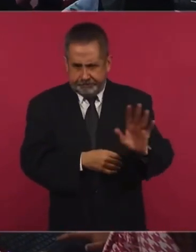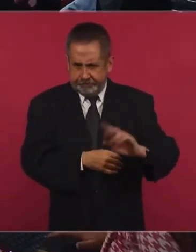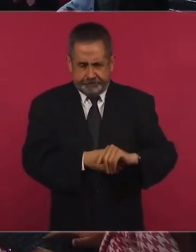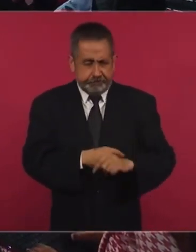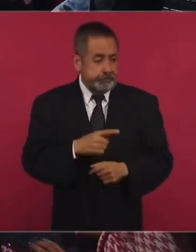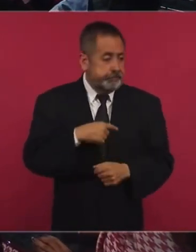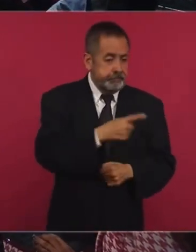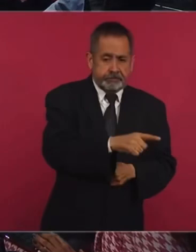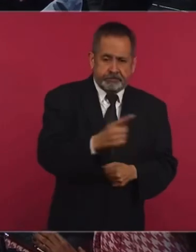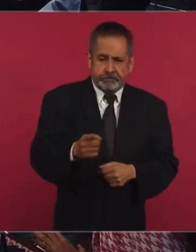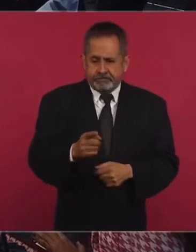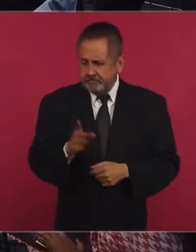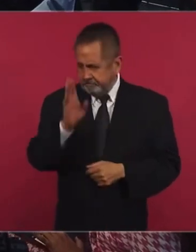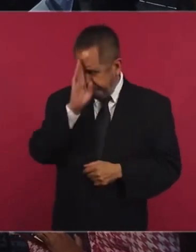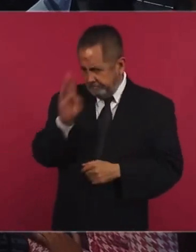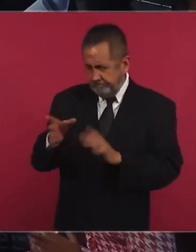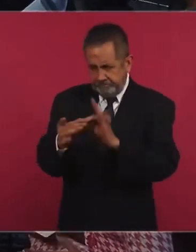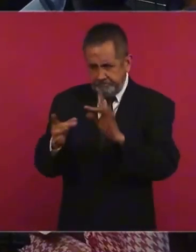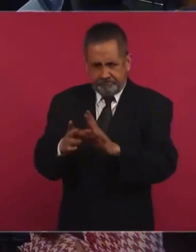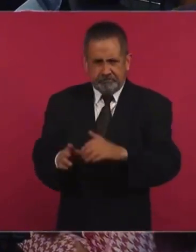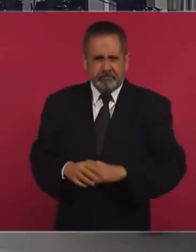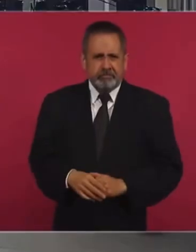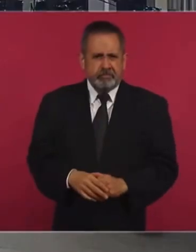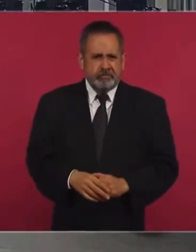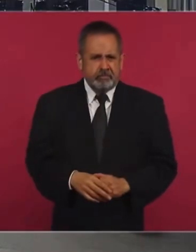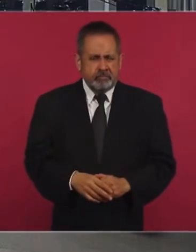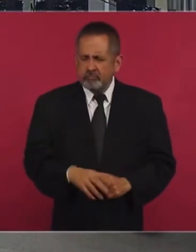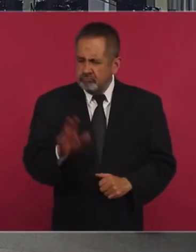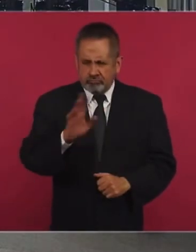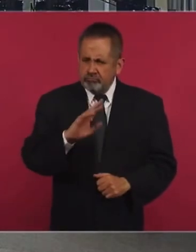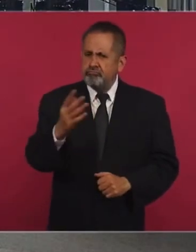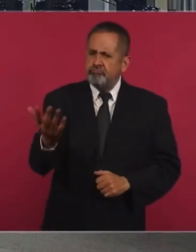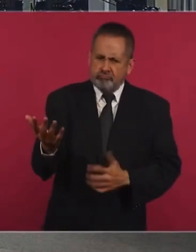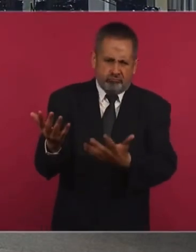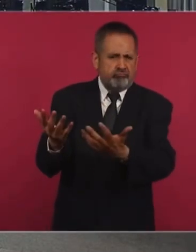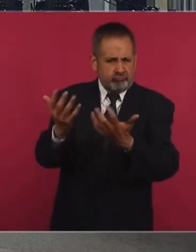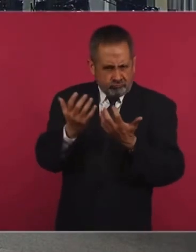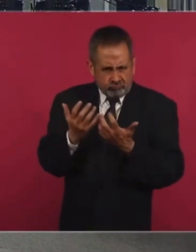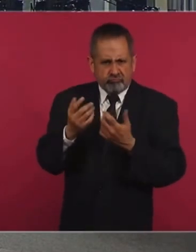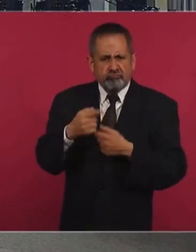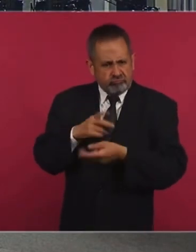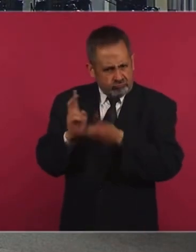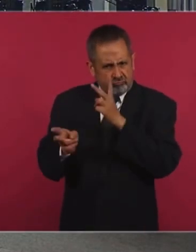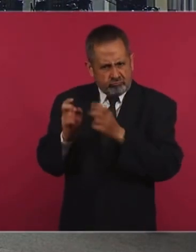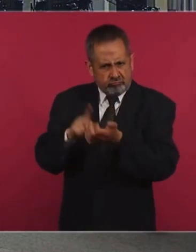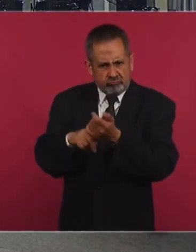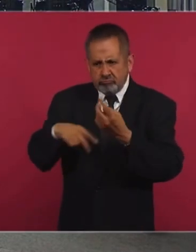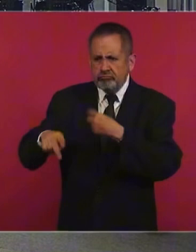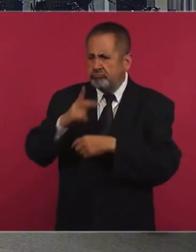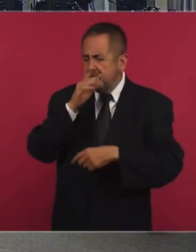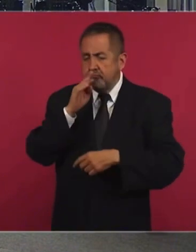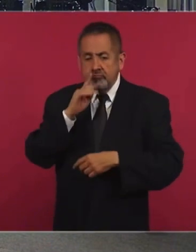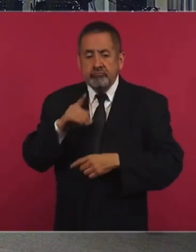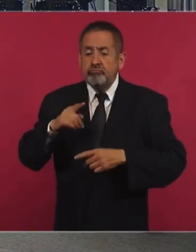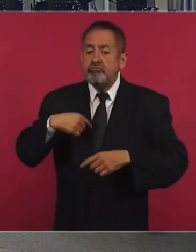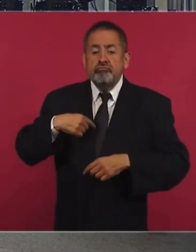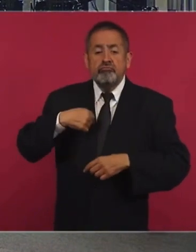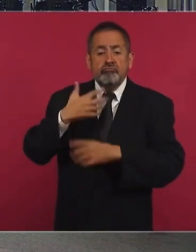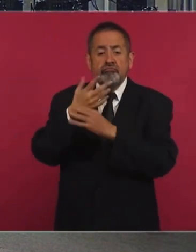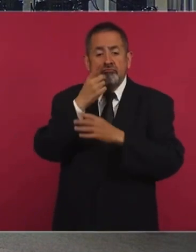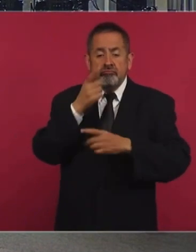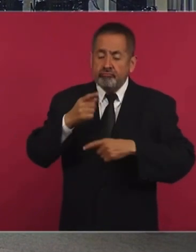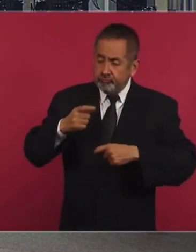intermediarios. Ya no quiere que haya intermediarios en esta zona. No, que vengan, pero lo que les dije es que les íbamos a entregar